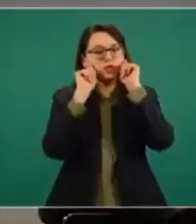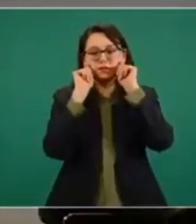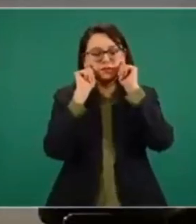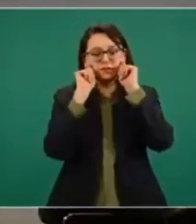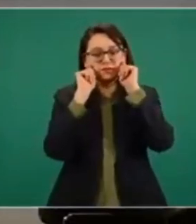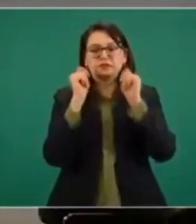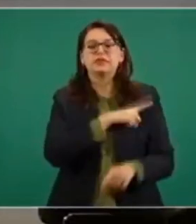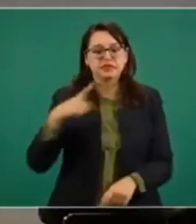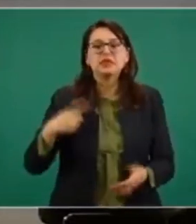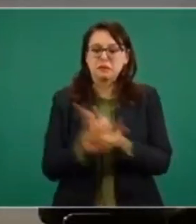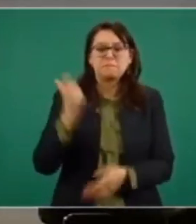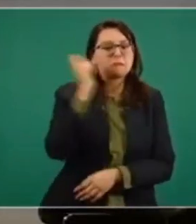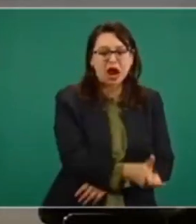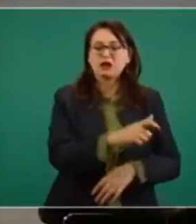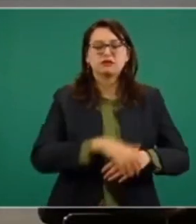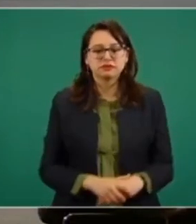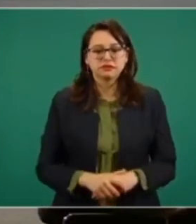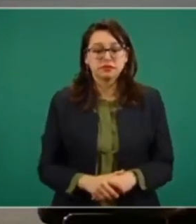y se pagaba el 100.